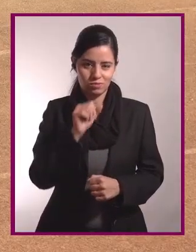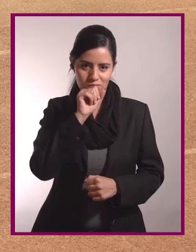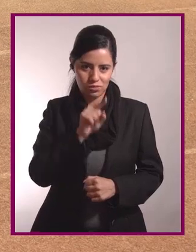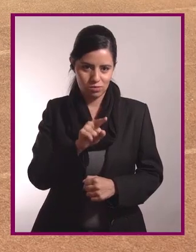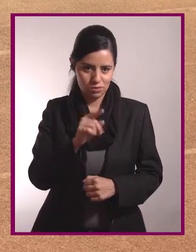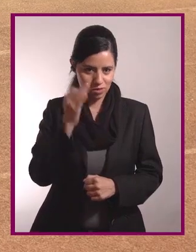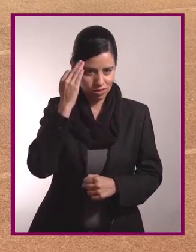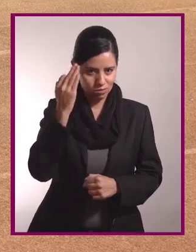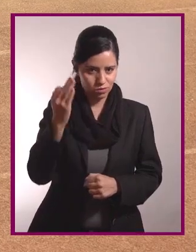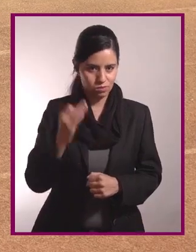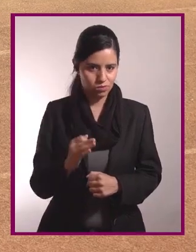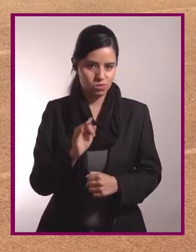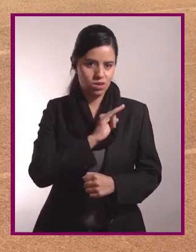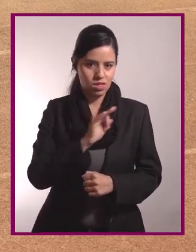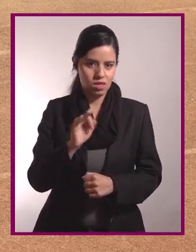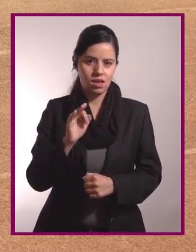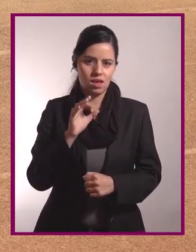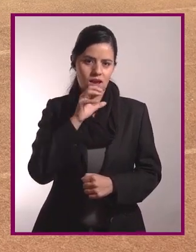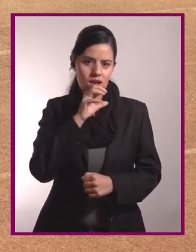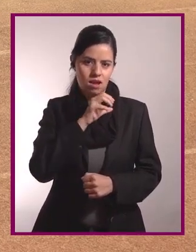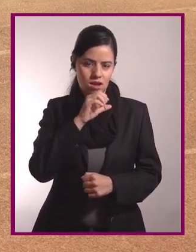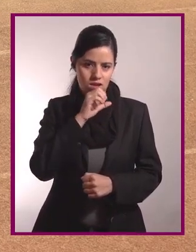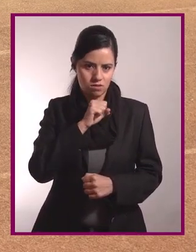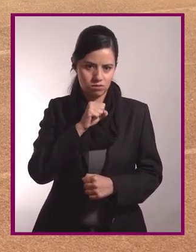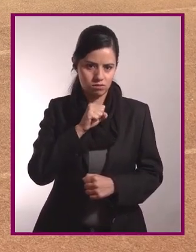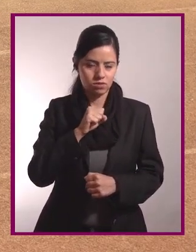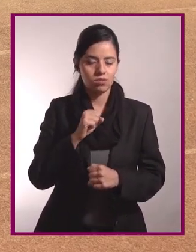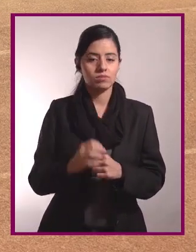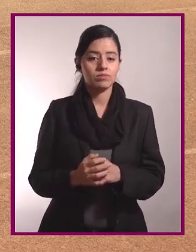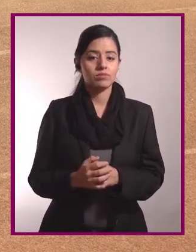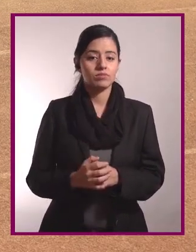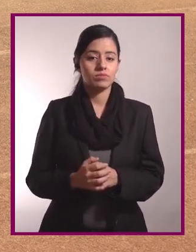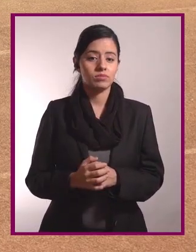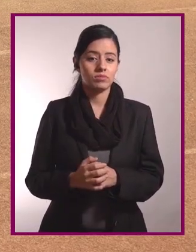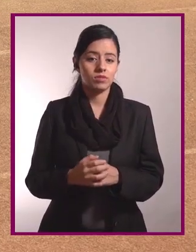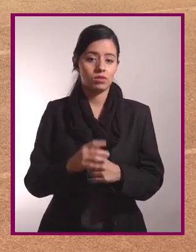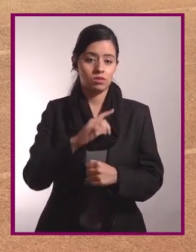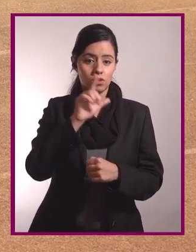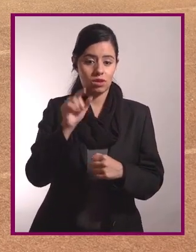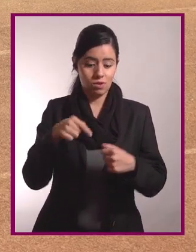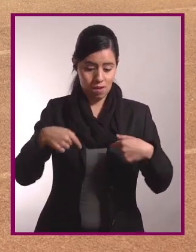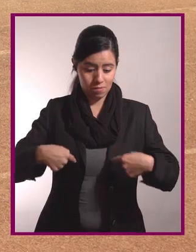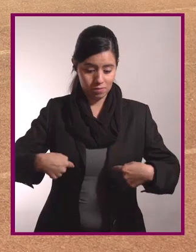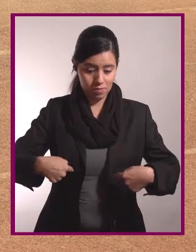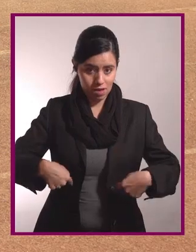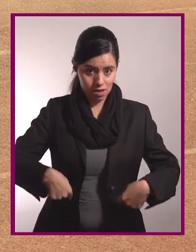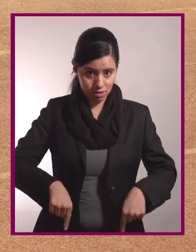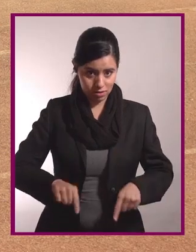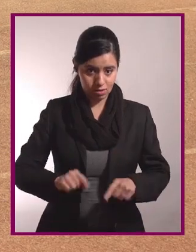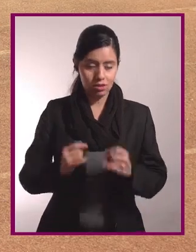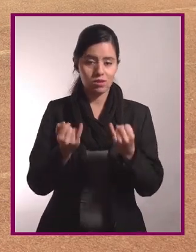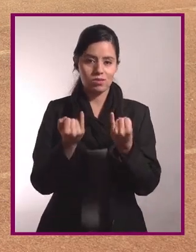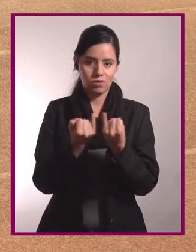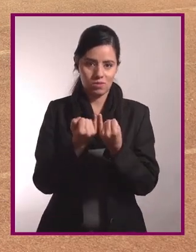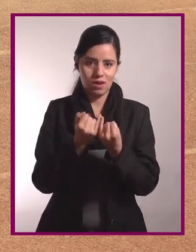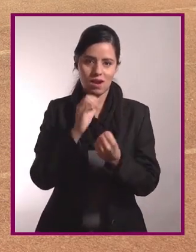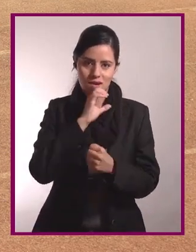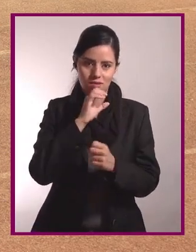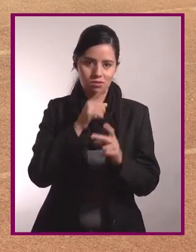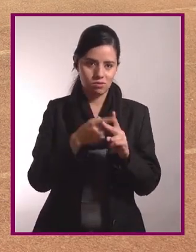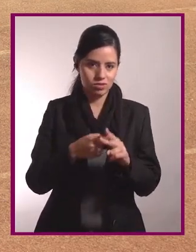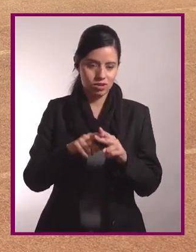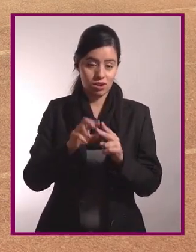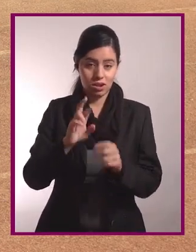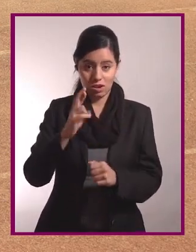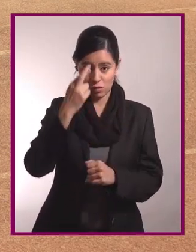vamos dando un poco más de velocidad para empezar a calentar. Y vamos a empezar a llevar el calentamiento a la